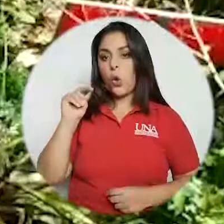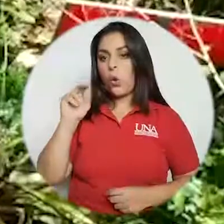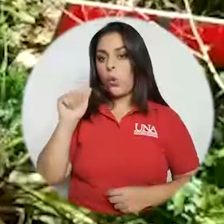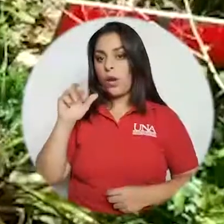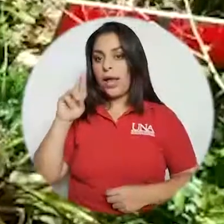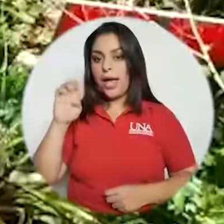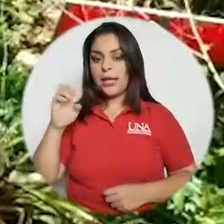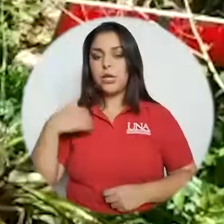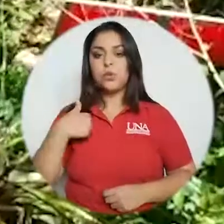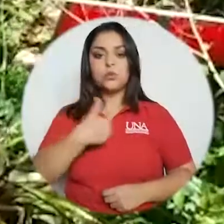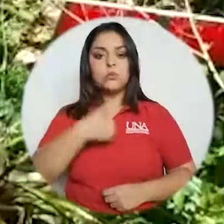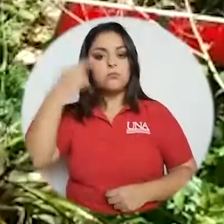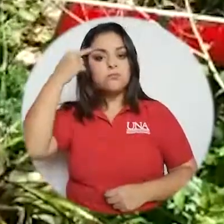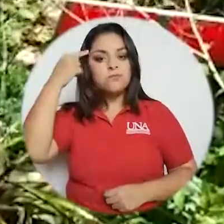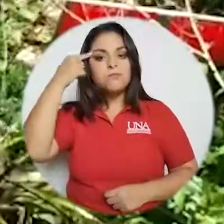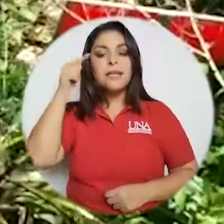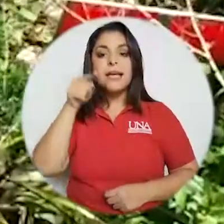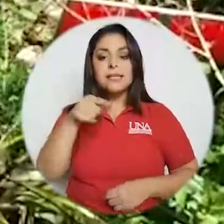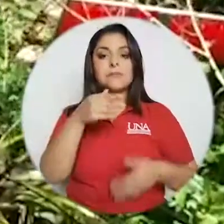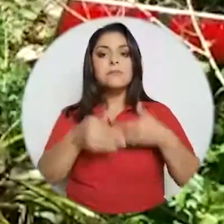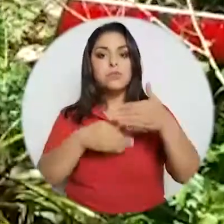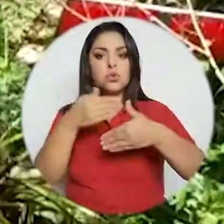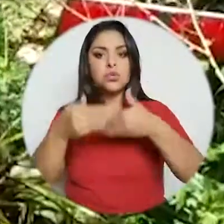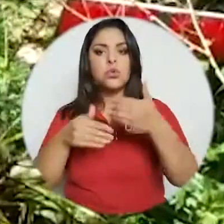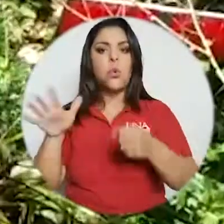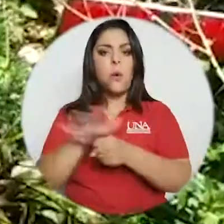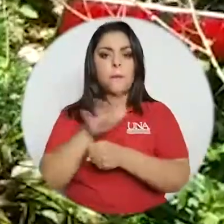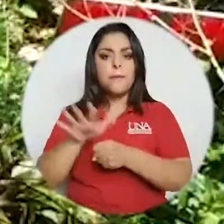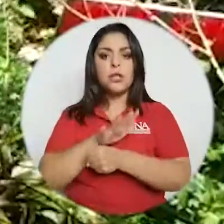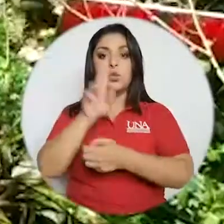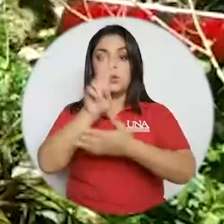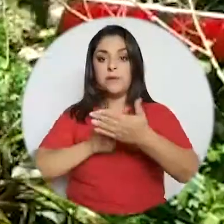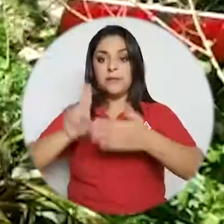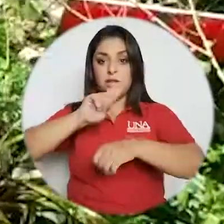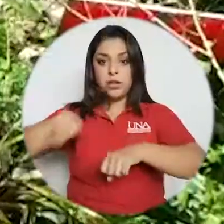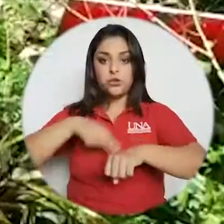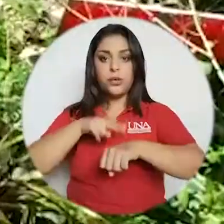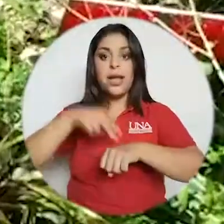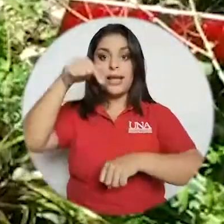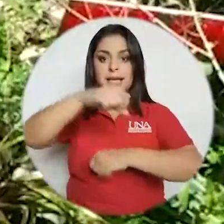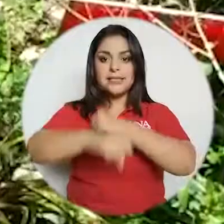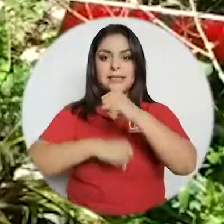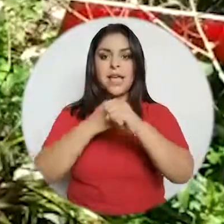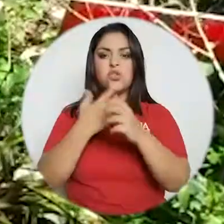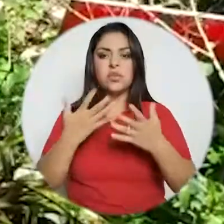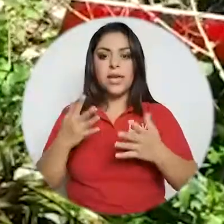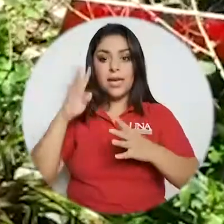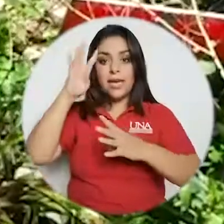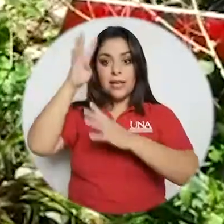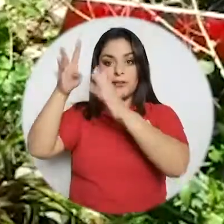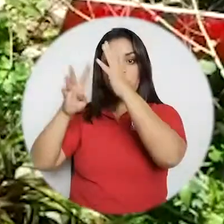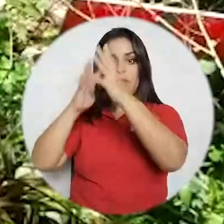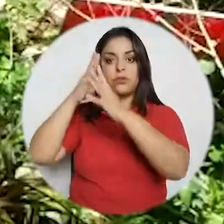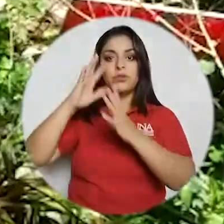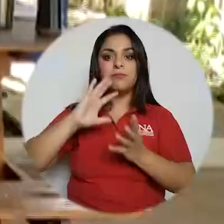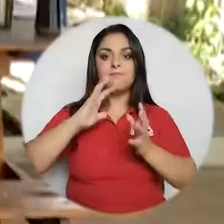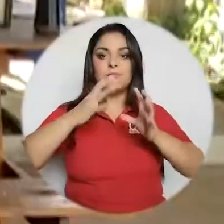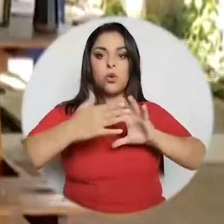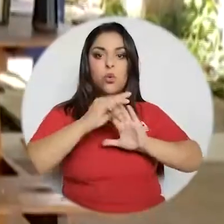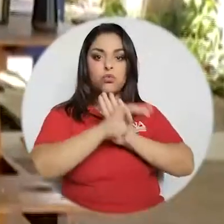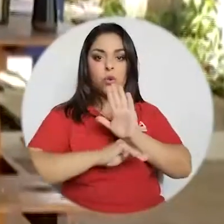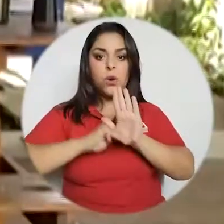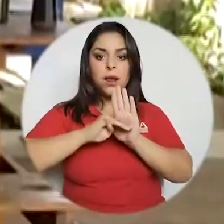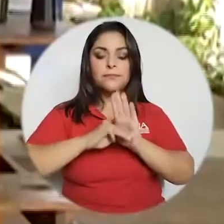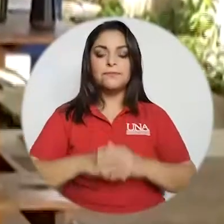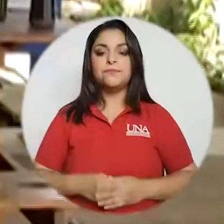CONARE en un proceso reflexivo y desde un proceso muy concreto en la Universidad Nacional que estamos impulsando en este año es la innovación y la